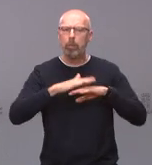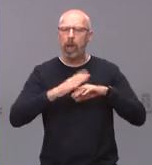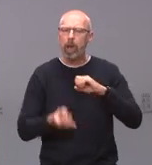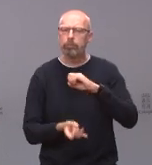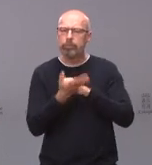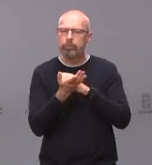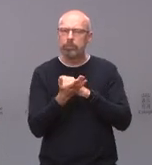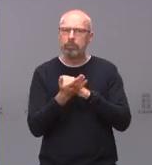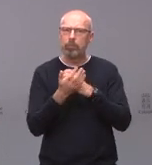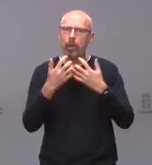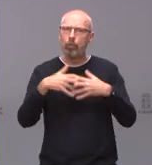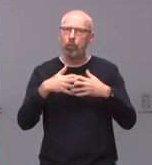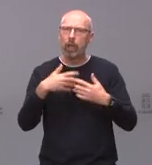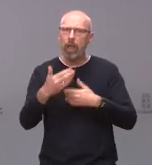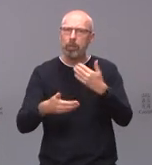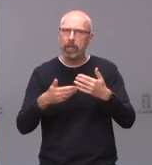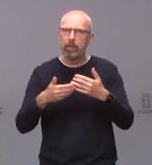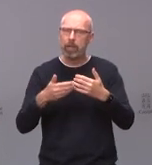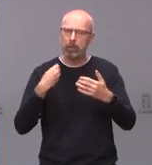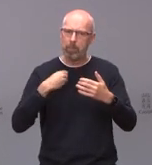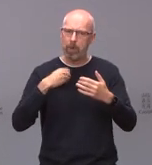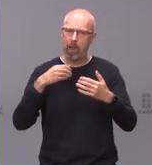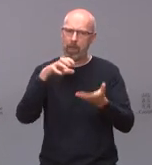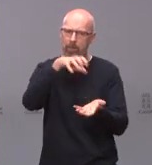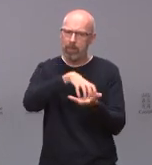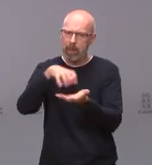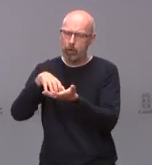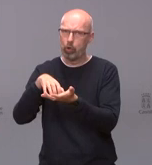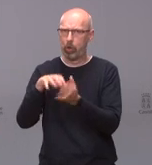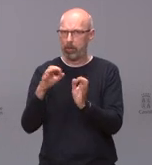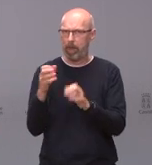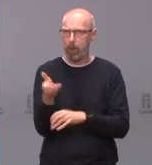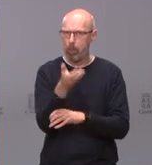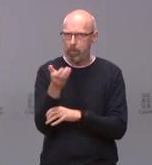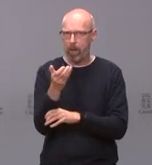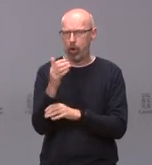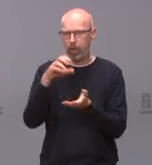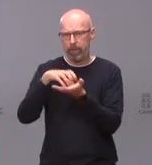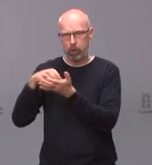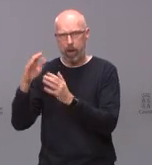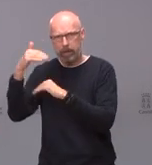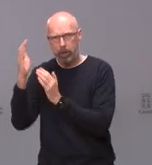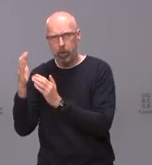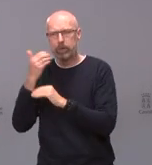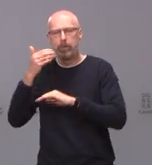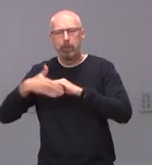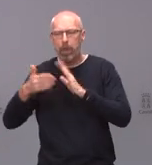de de centros de parques de bomberos y de centros de atención ¿cómo se garantiza que la población